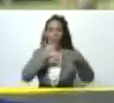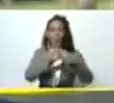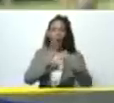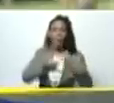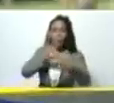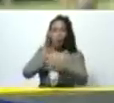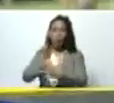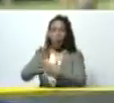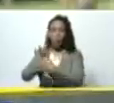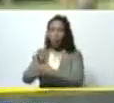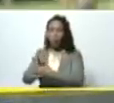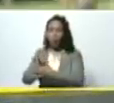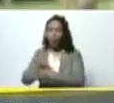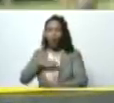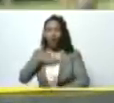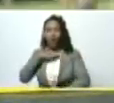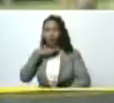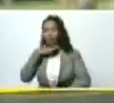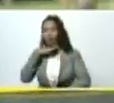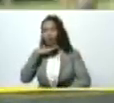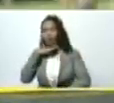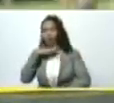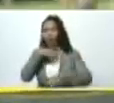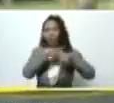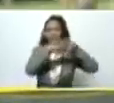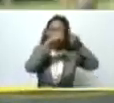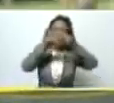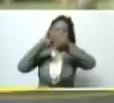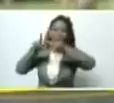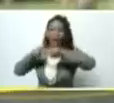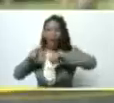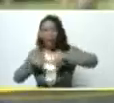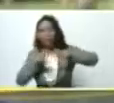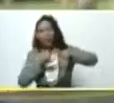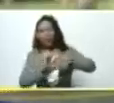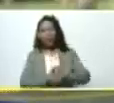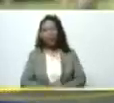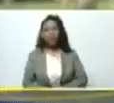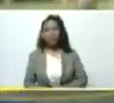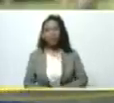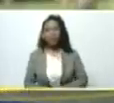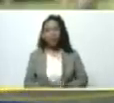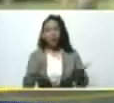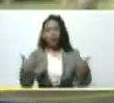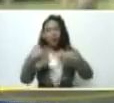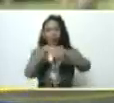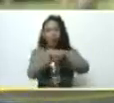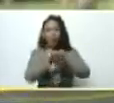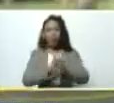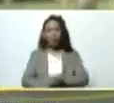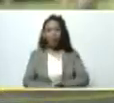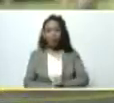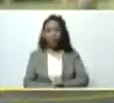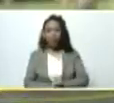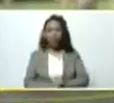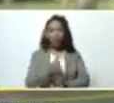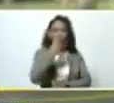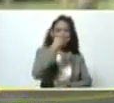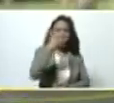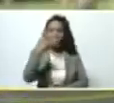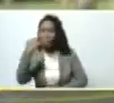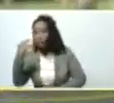articulado abarcador diversificador incluyente atrayente